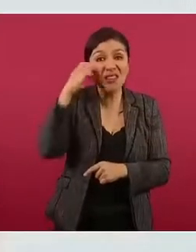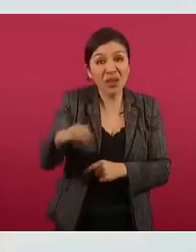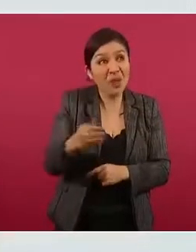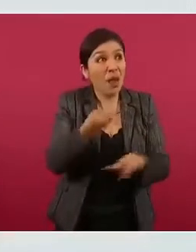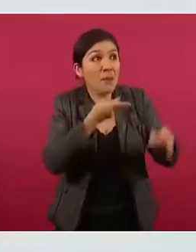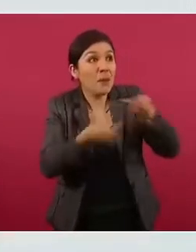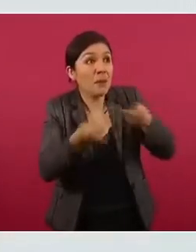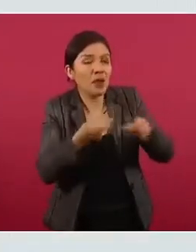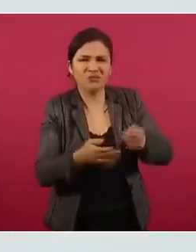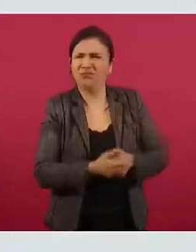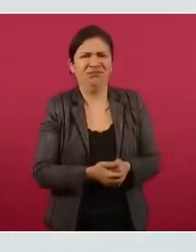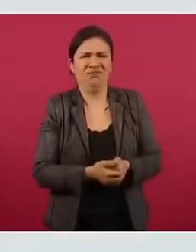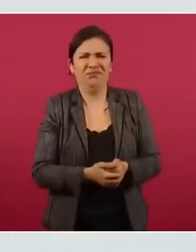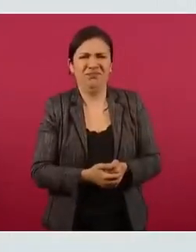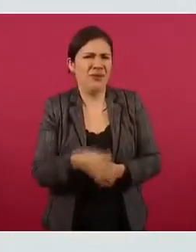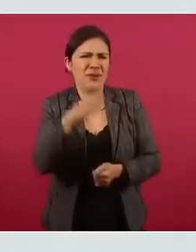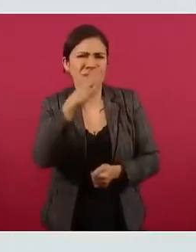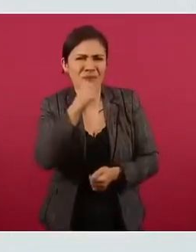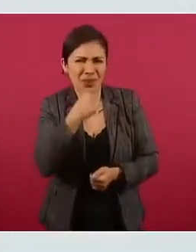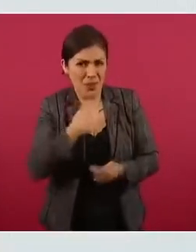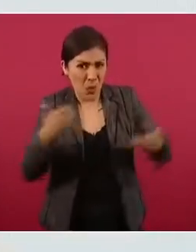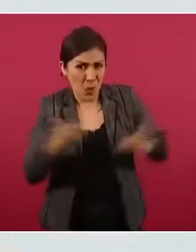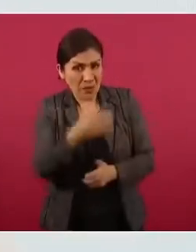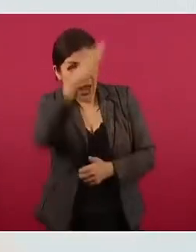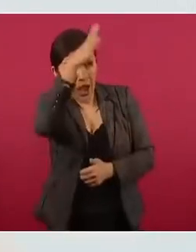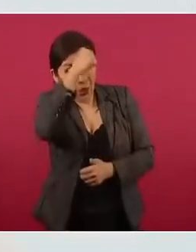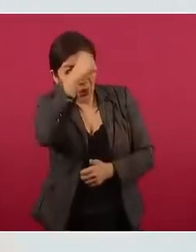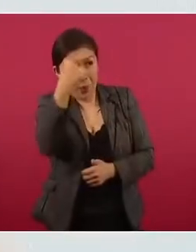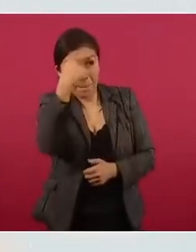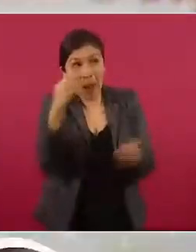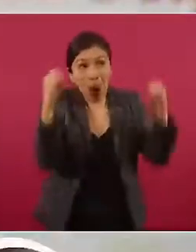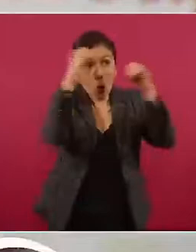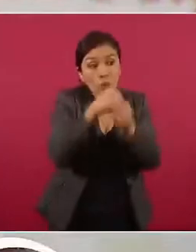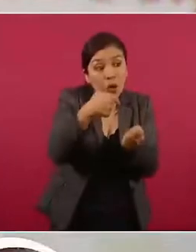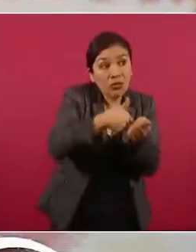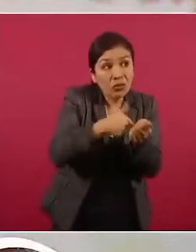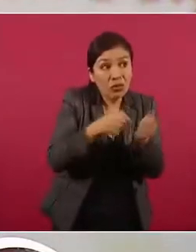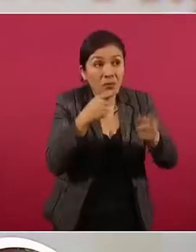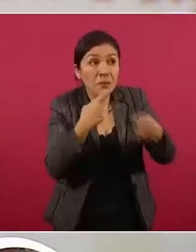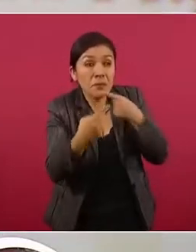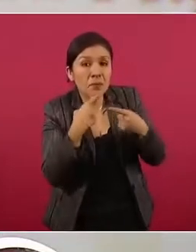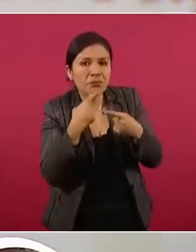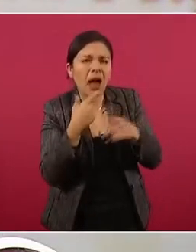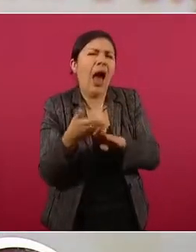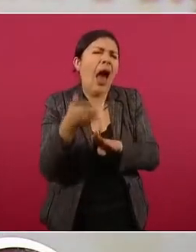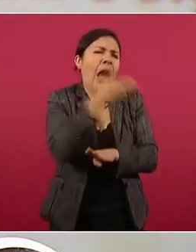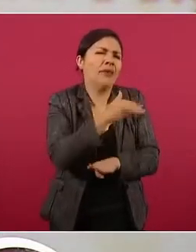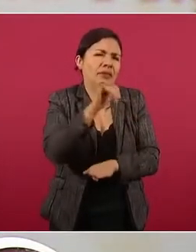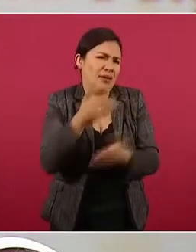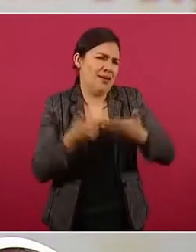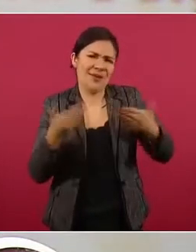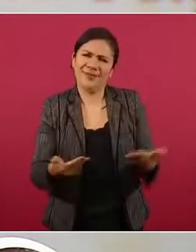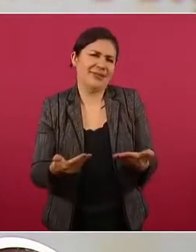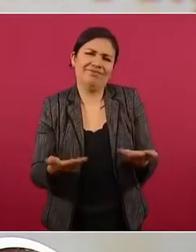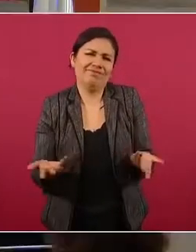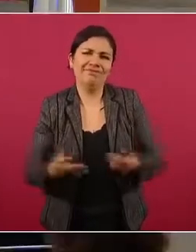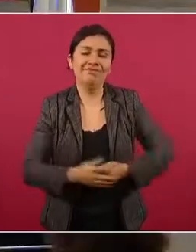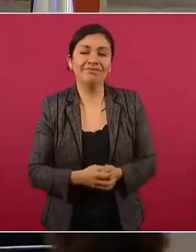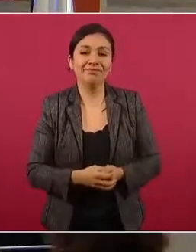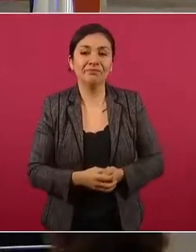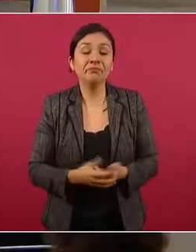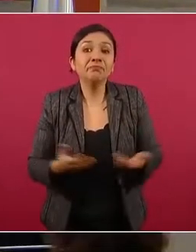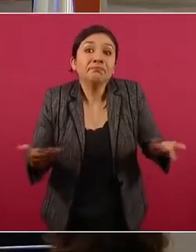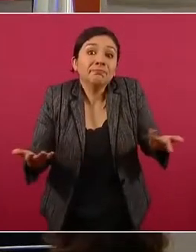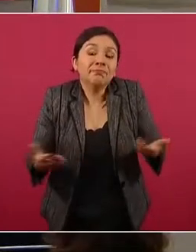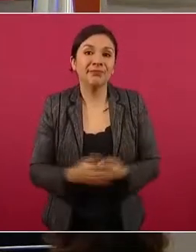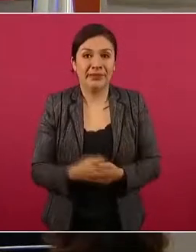aclarar, nosotros no hacemos acuerdos en lo oscurito, como antes sí se hacía. Pero